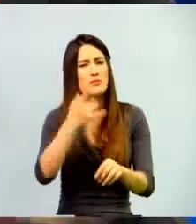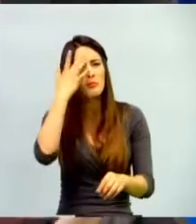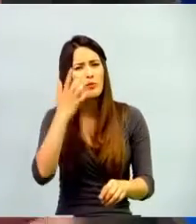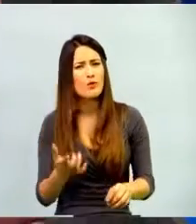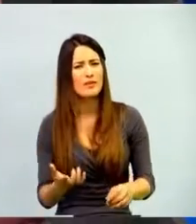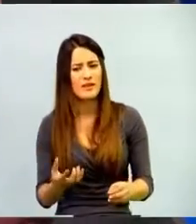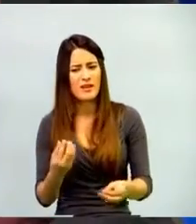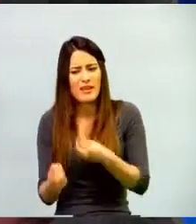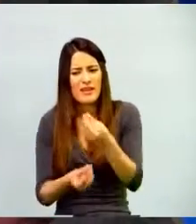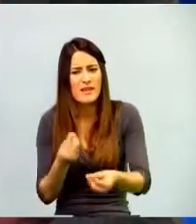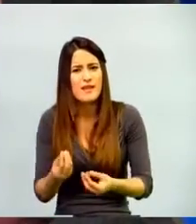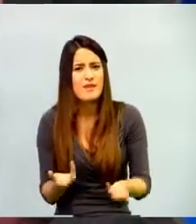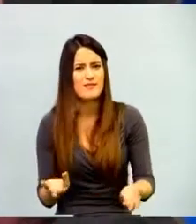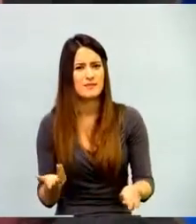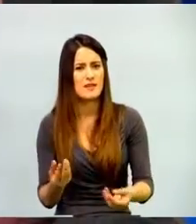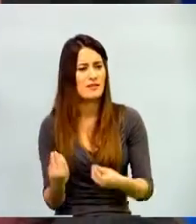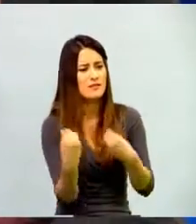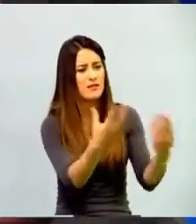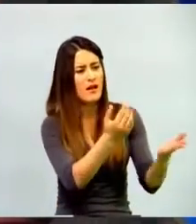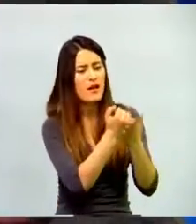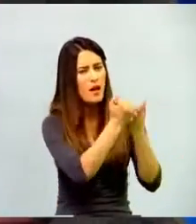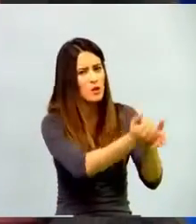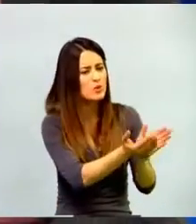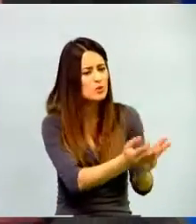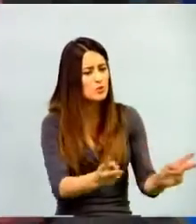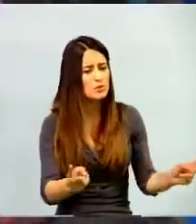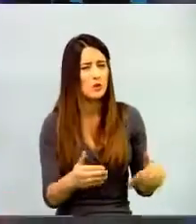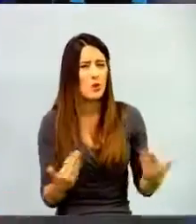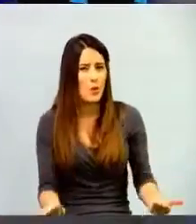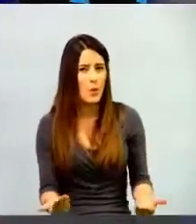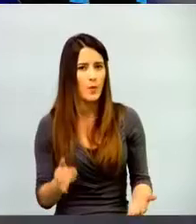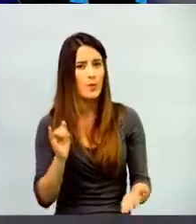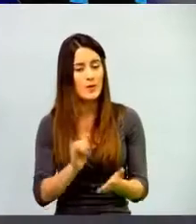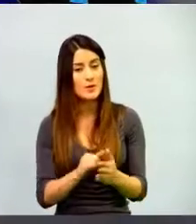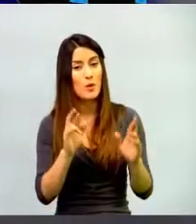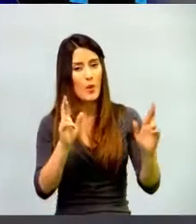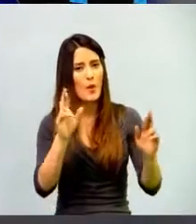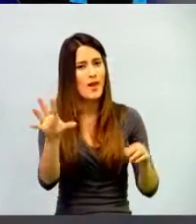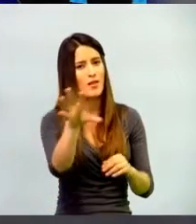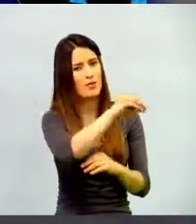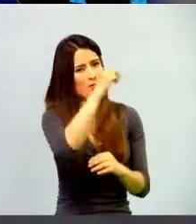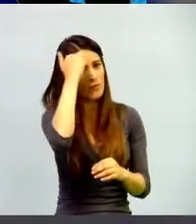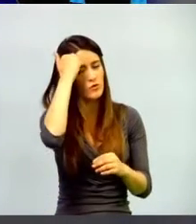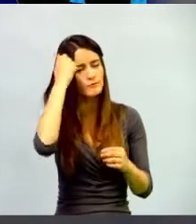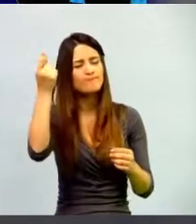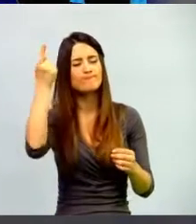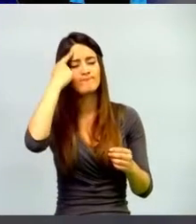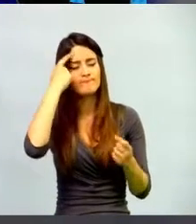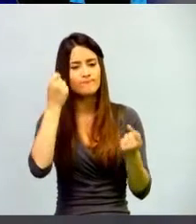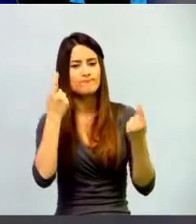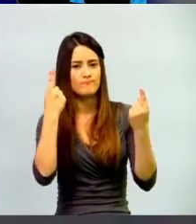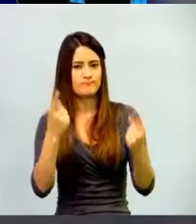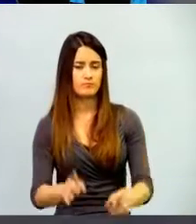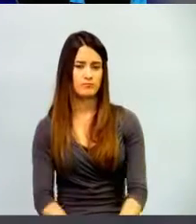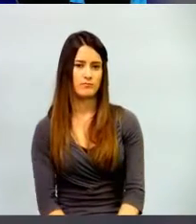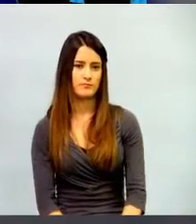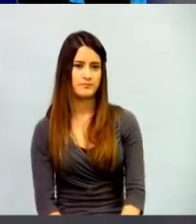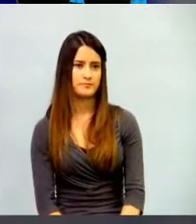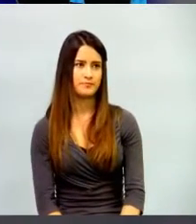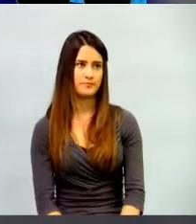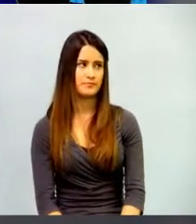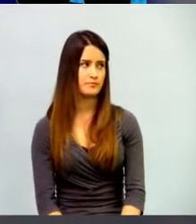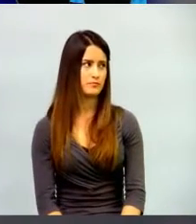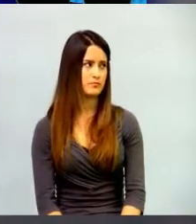aportando al aprendizaje de los estudiantes? Entendiendo que el aprendizaje sume, digamoslo así, los principios son uno solo, la